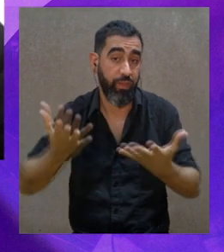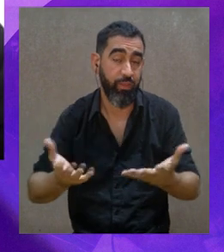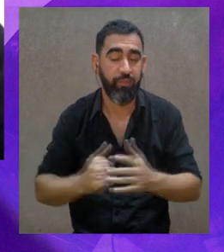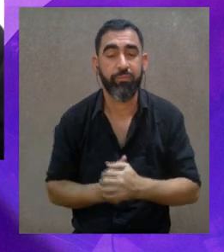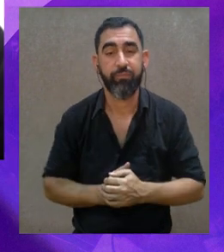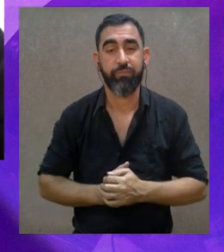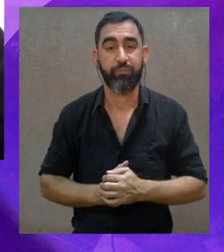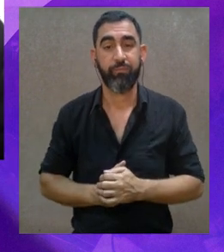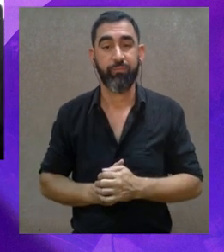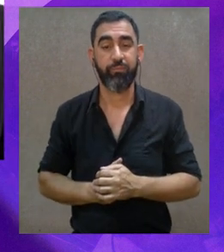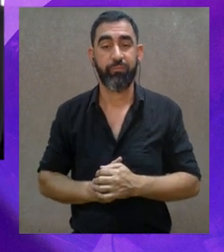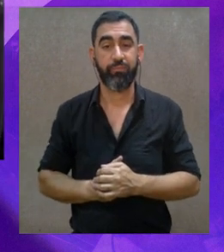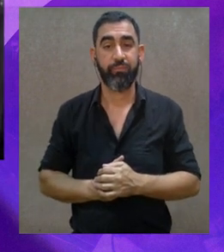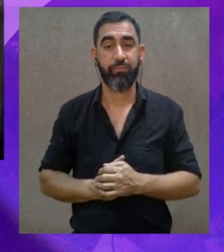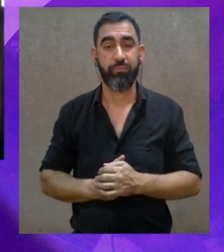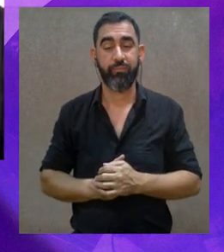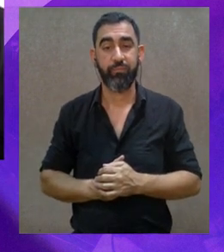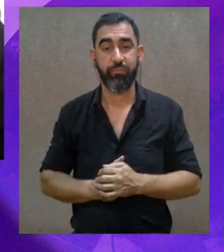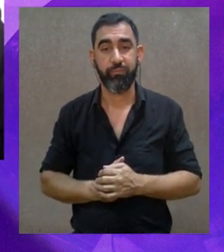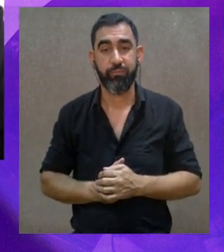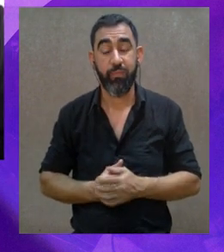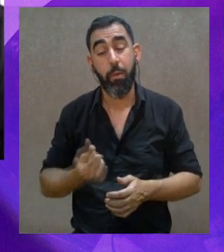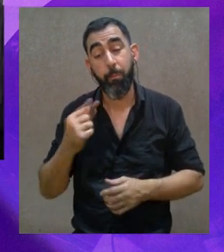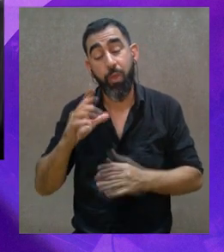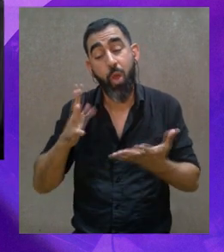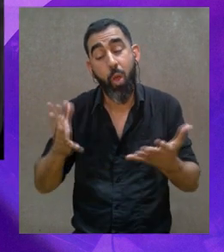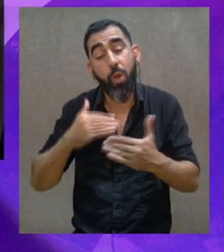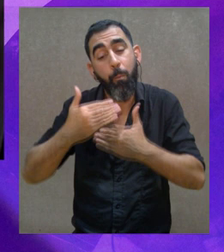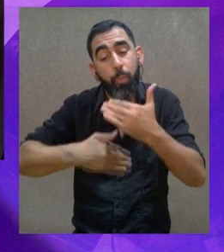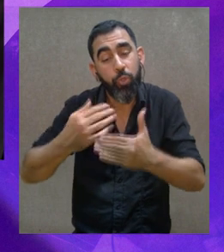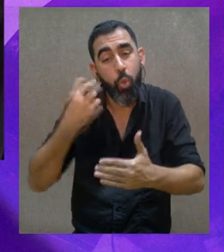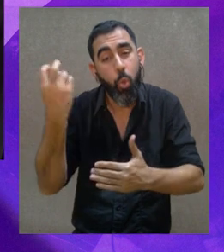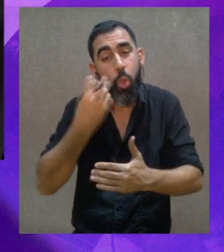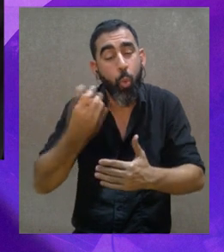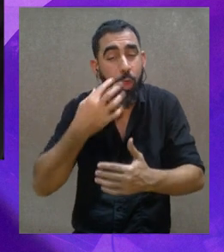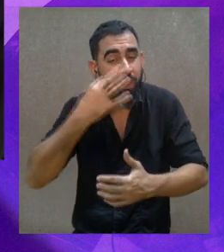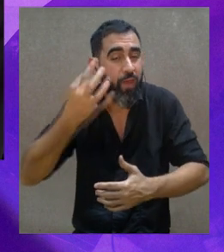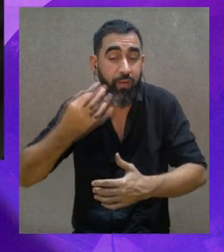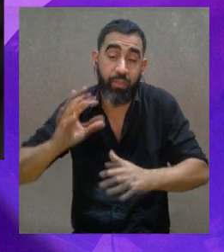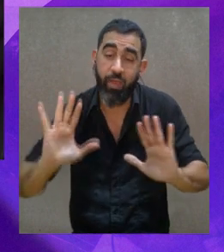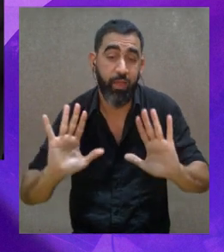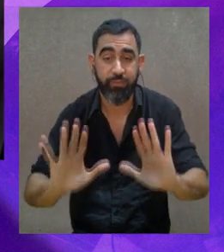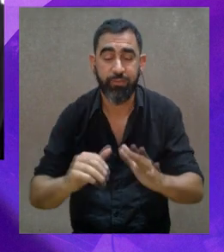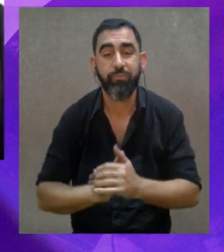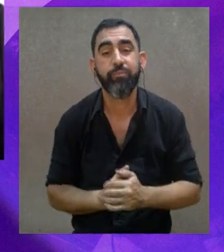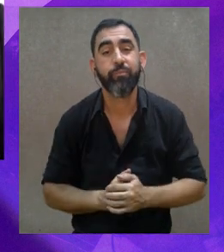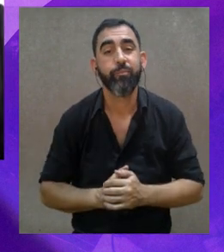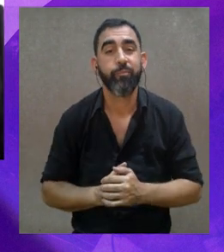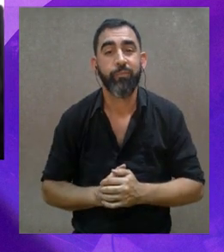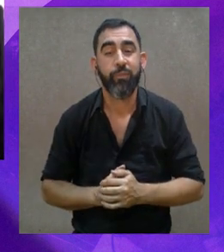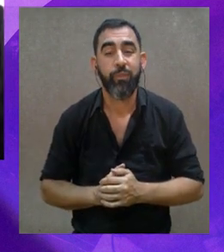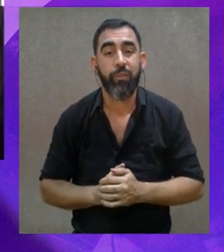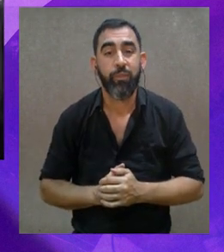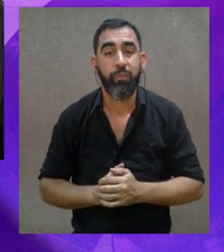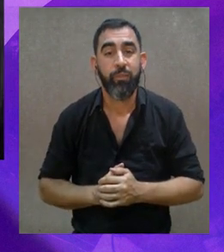Bueno, antes que nada agradecer también la instancia súper disfrutable. Bueno, yo no traje frases voy a tener que empezar